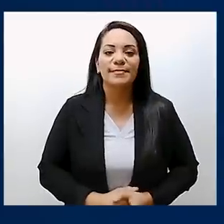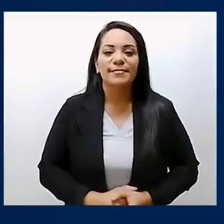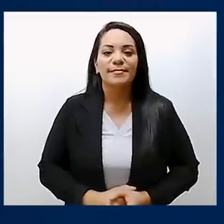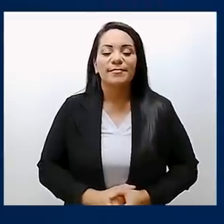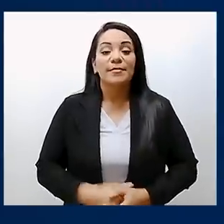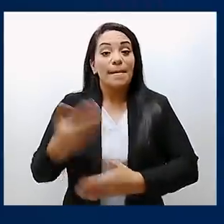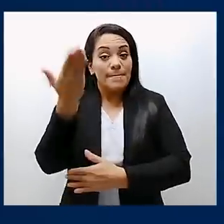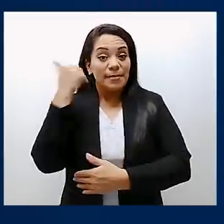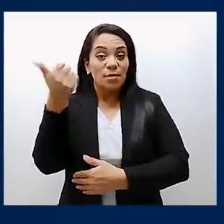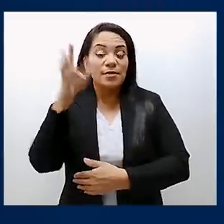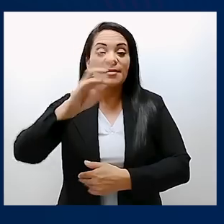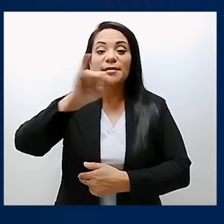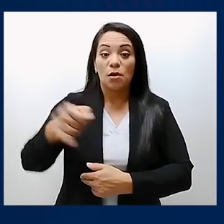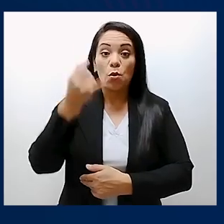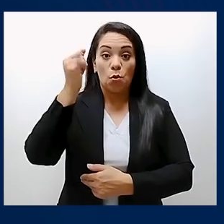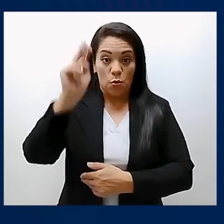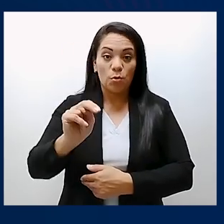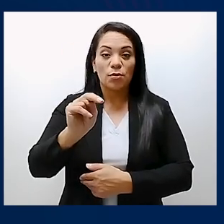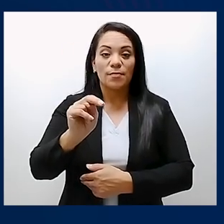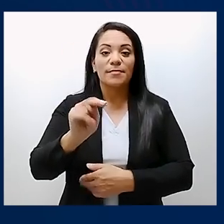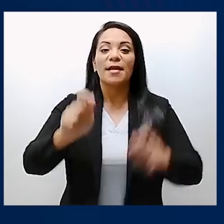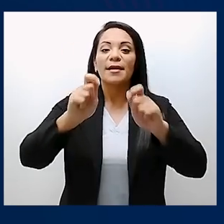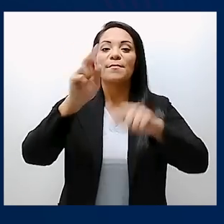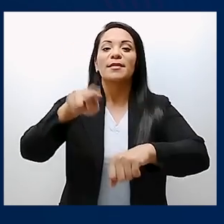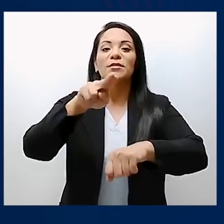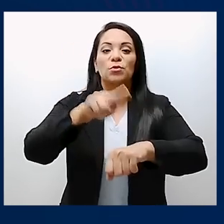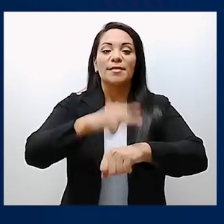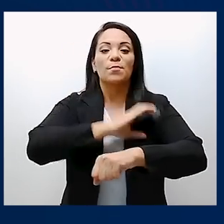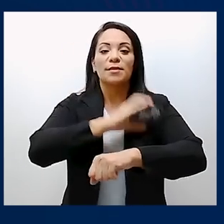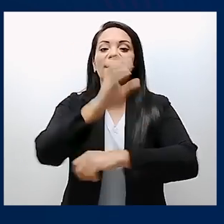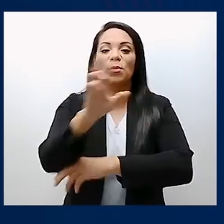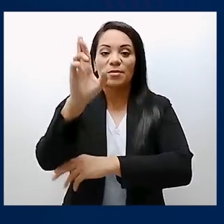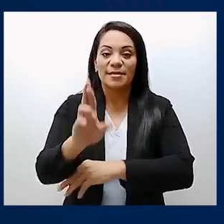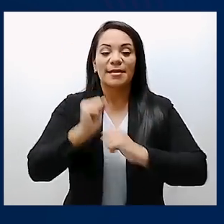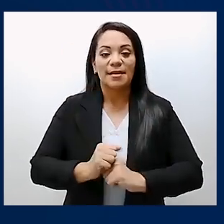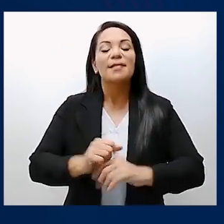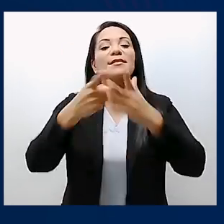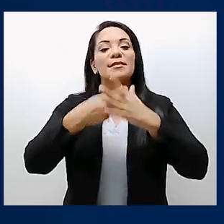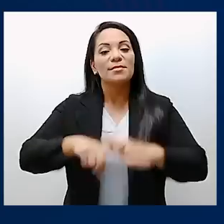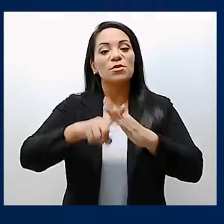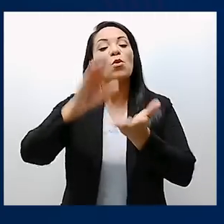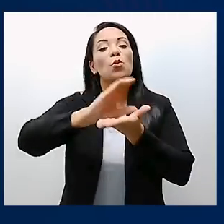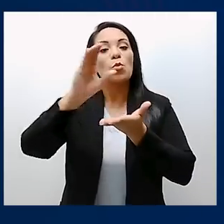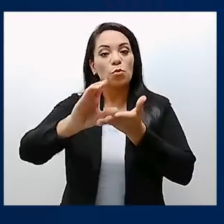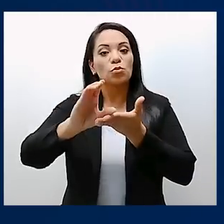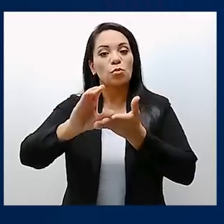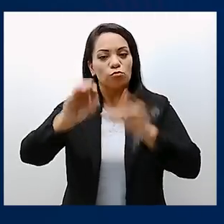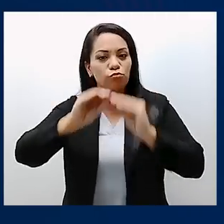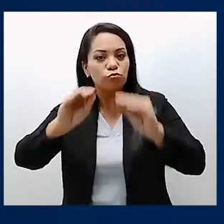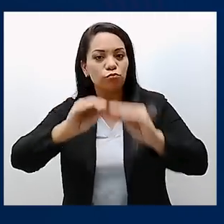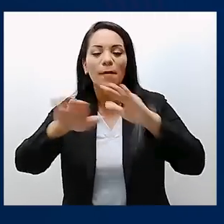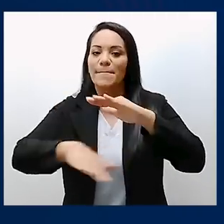El pasado 16 de junio la Academia Nacional de Policía de Costa Rica Inició el curso básico